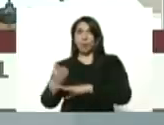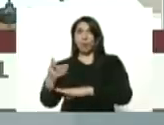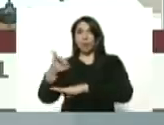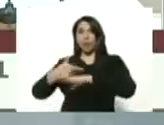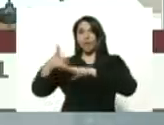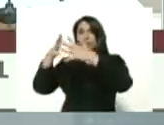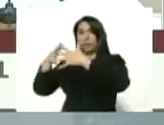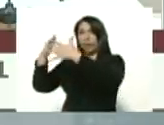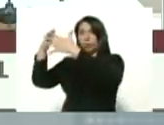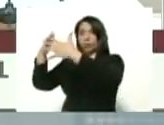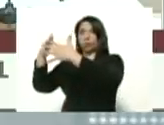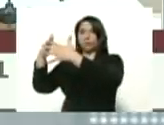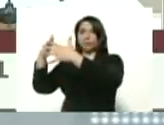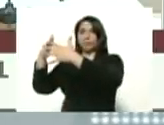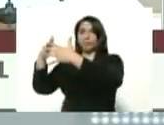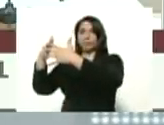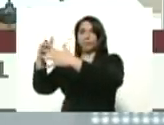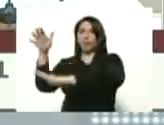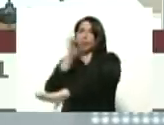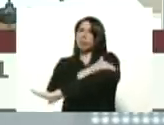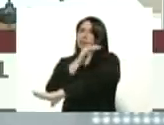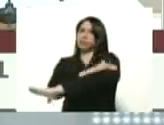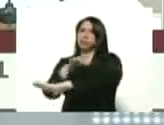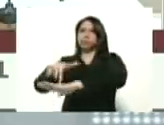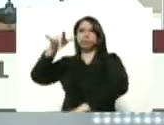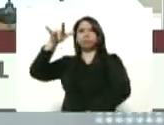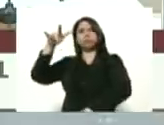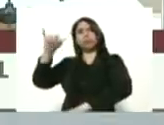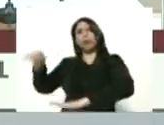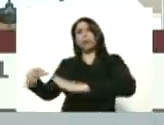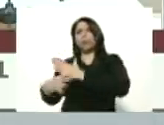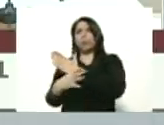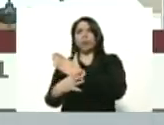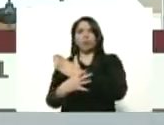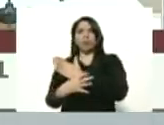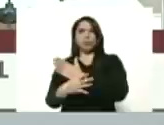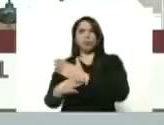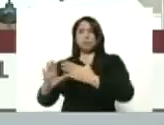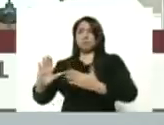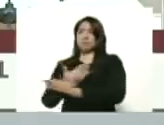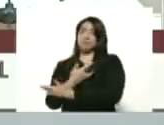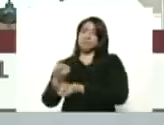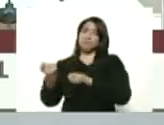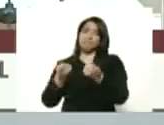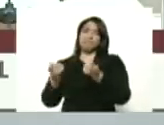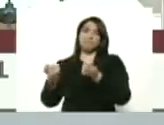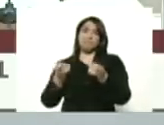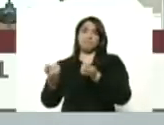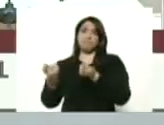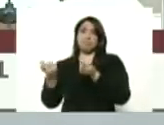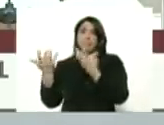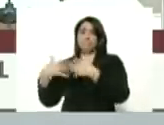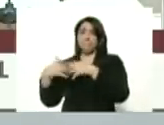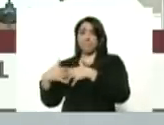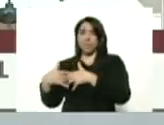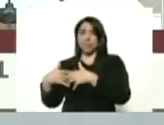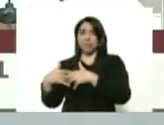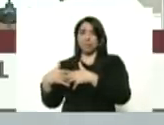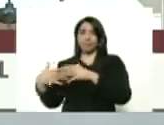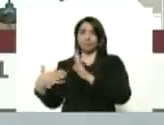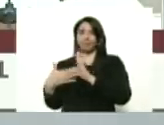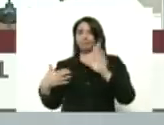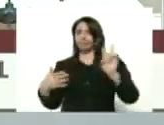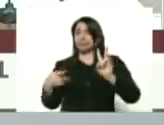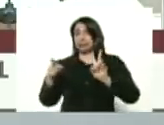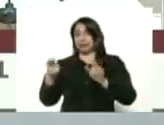gobierno de estados unidos y la oposición extremista de guaidó le quitaron el servicio de directv a venezuela el